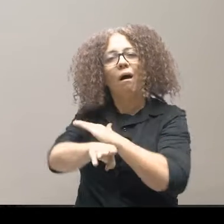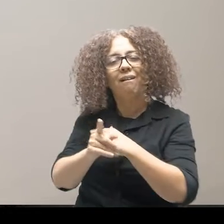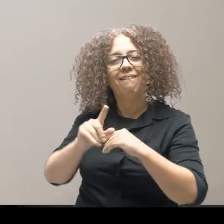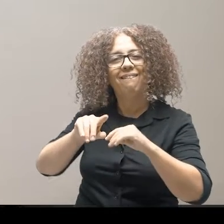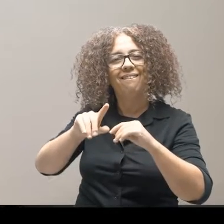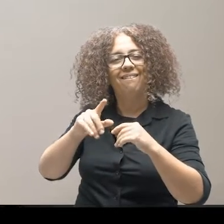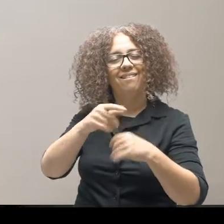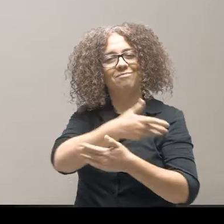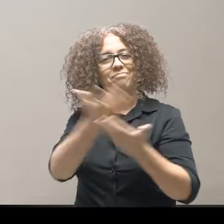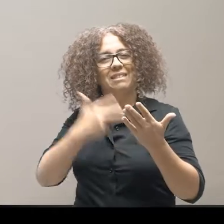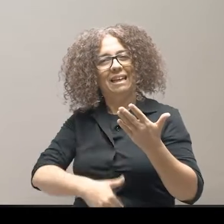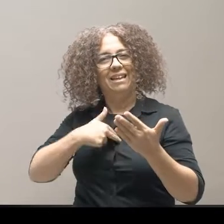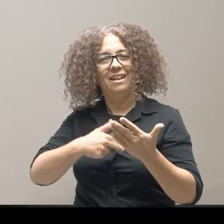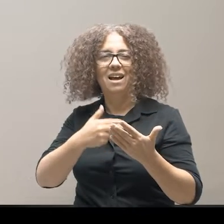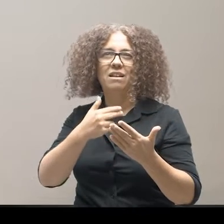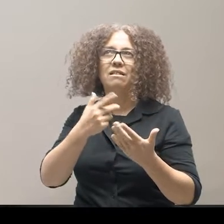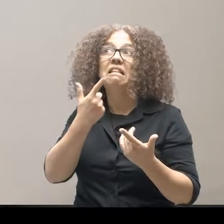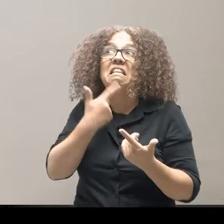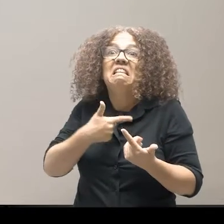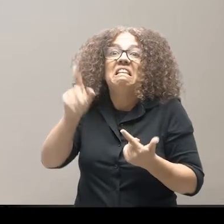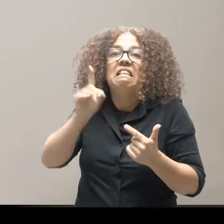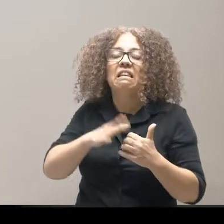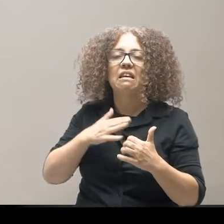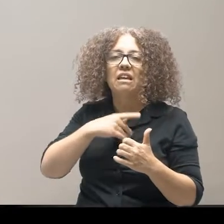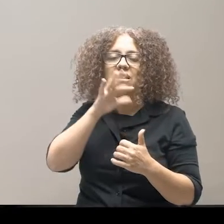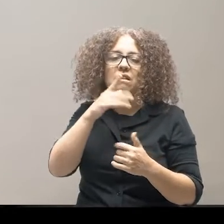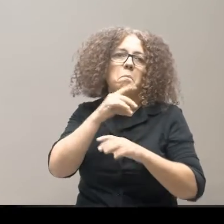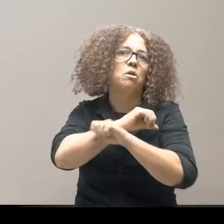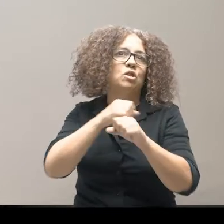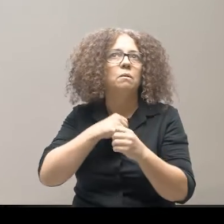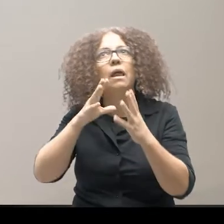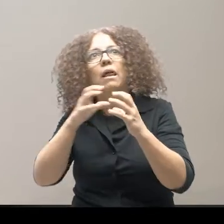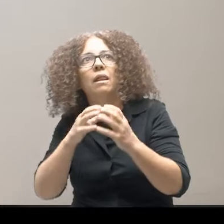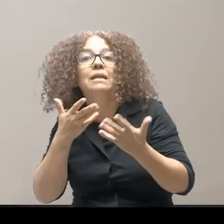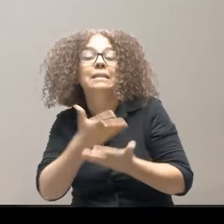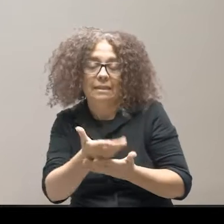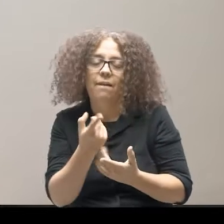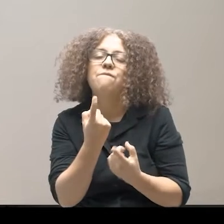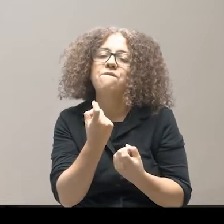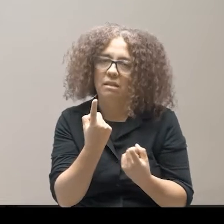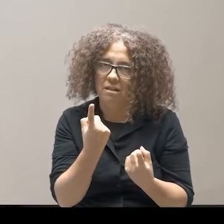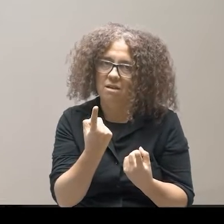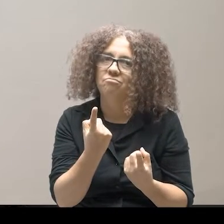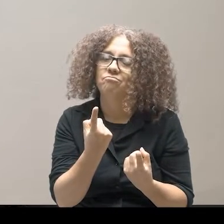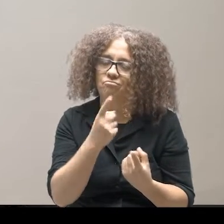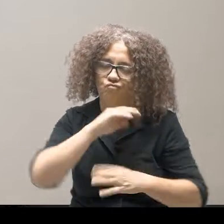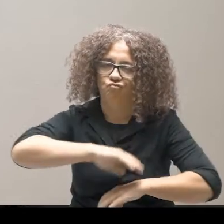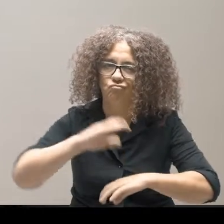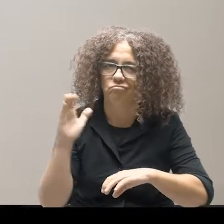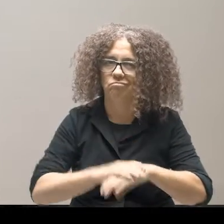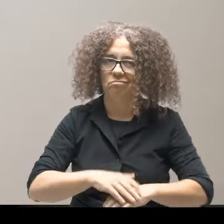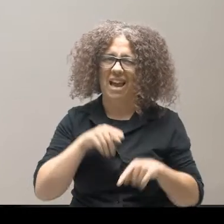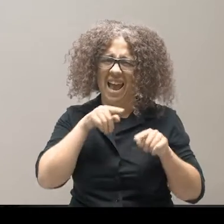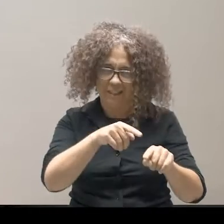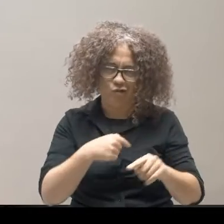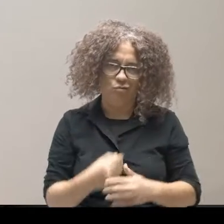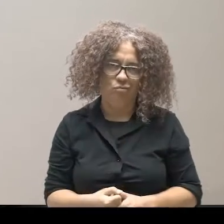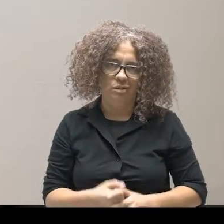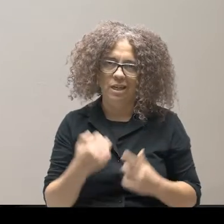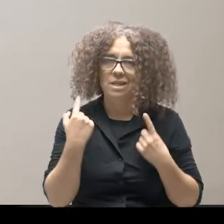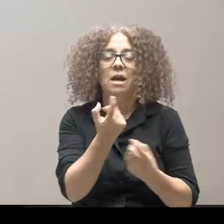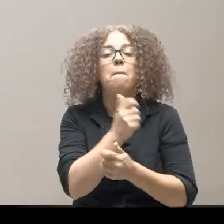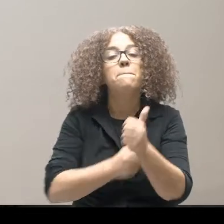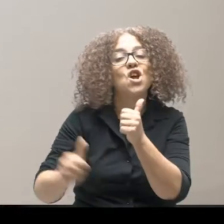falta de creencia en que ésta sea posible y deseable, y ésta es la asignatura pendiente. Se